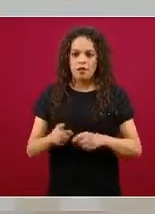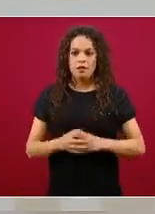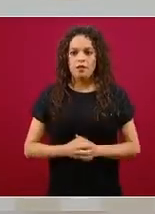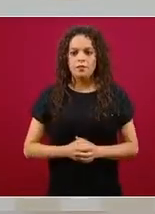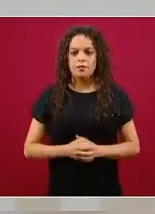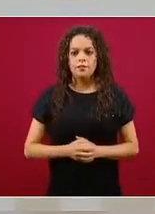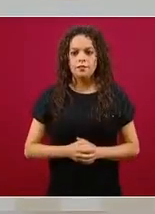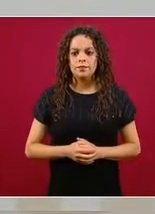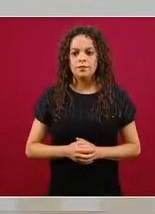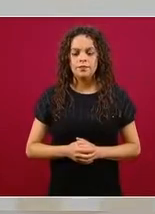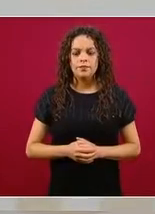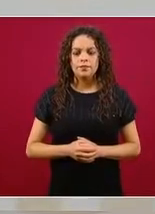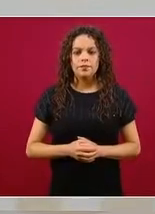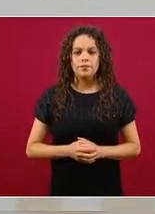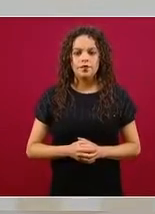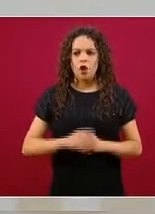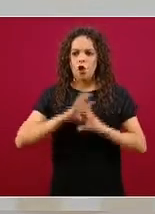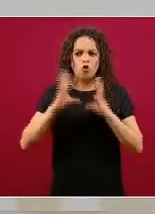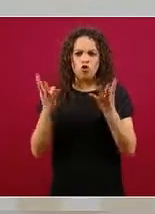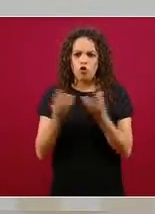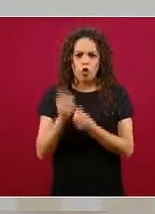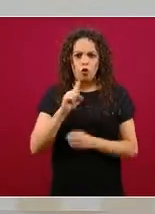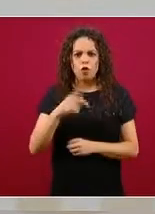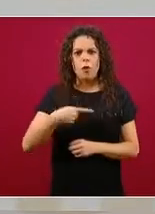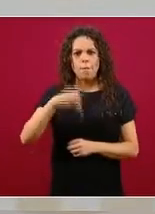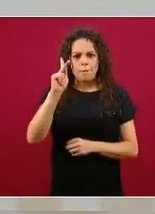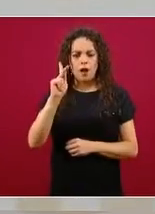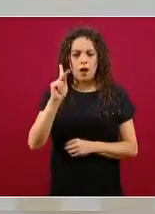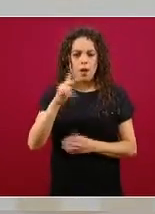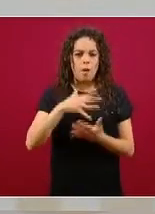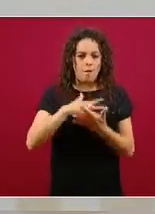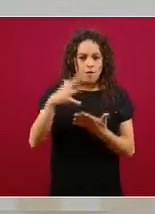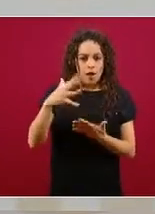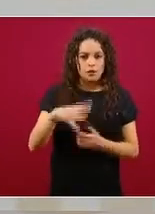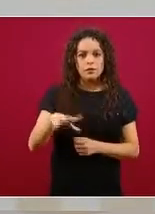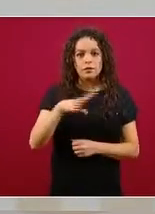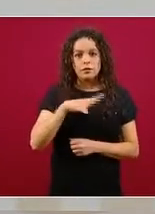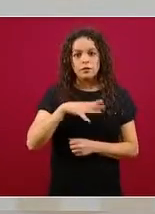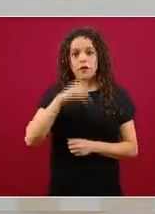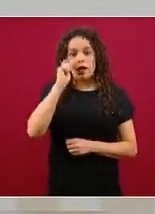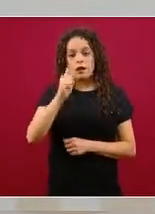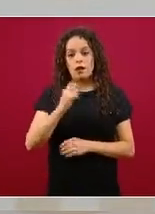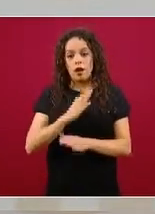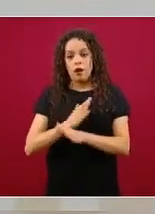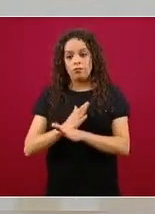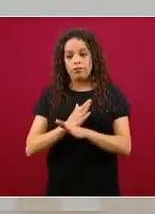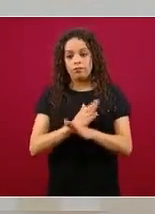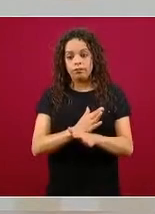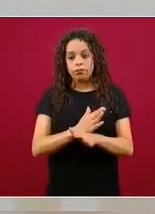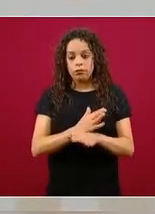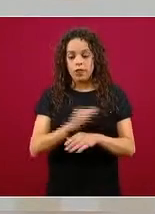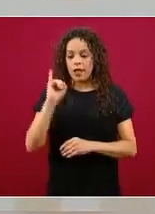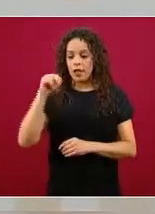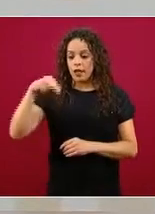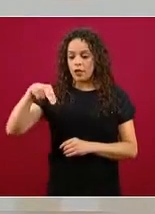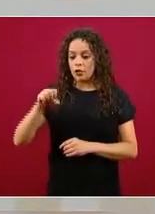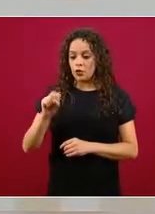generalmente no todos pero generalmente aumentan la resistencia a la insulina y aumentan la